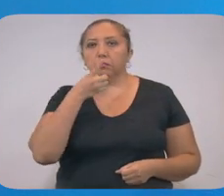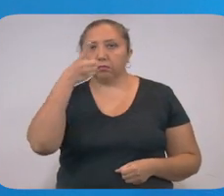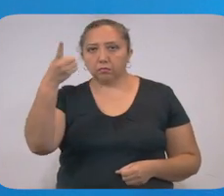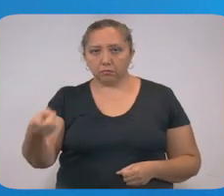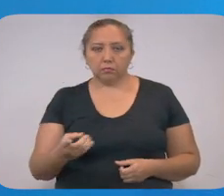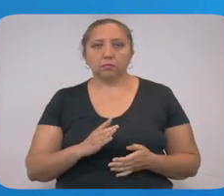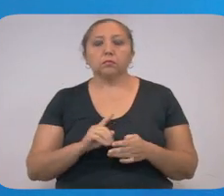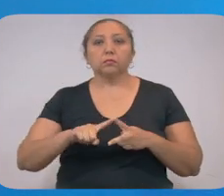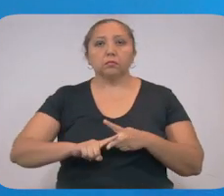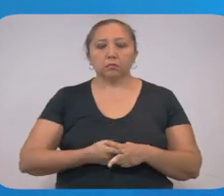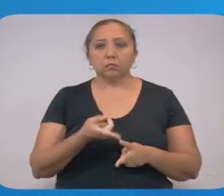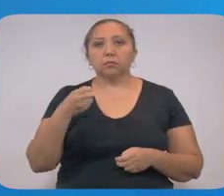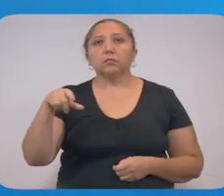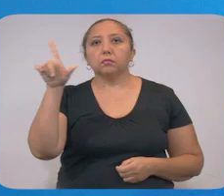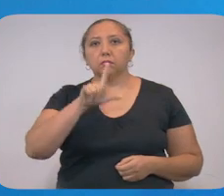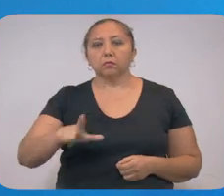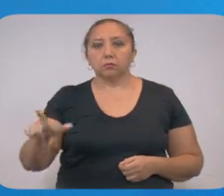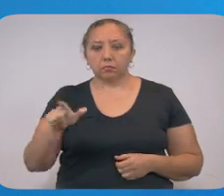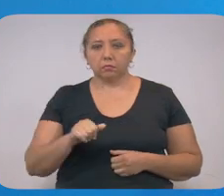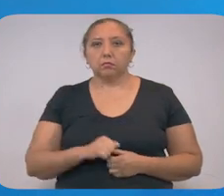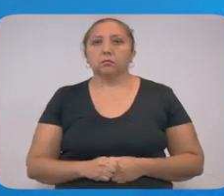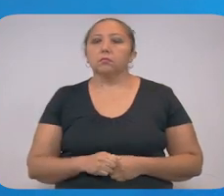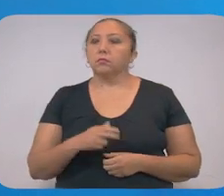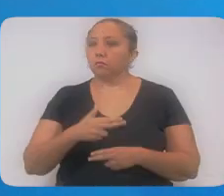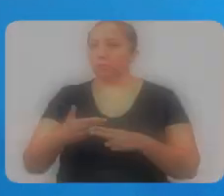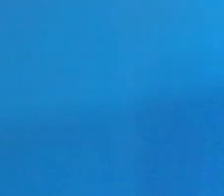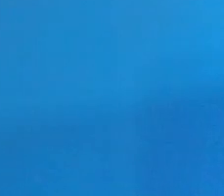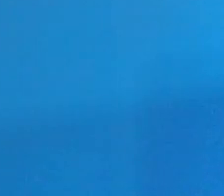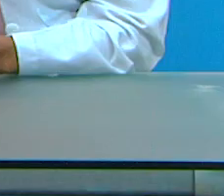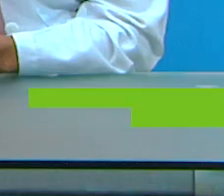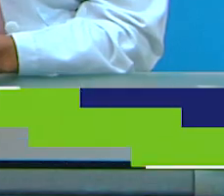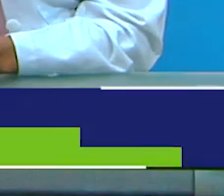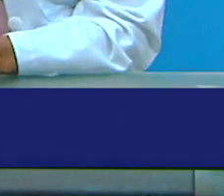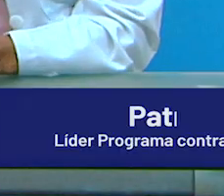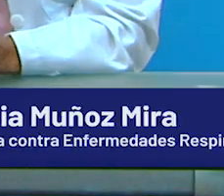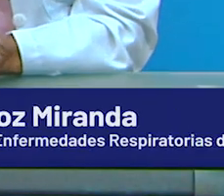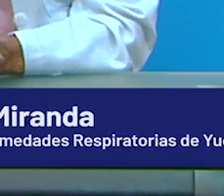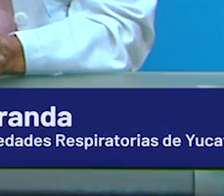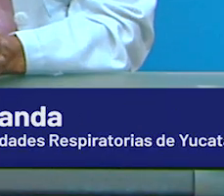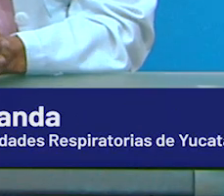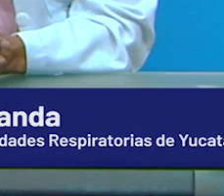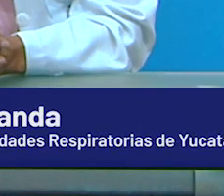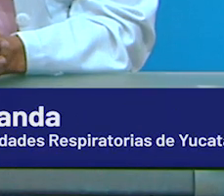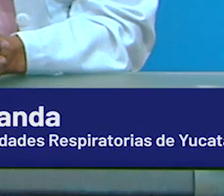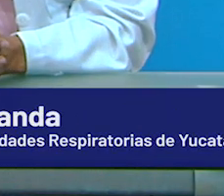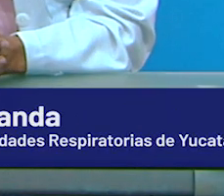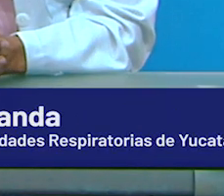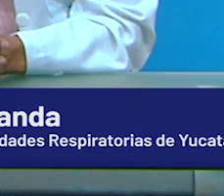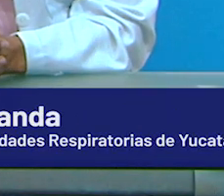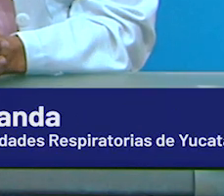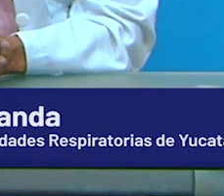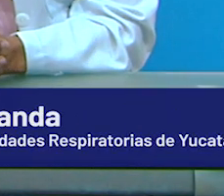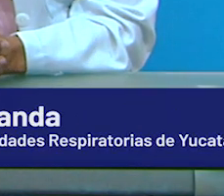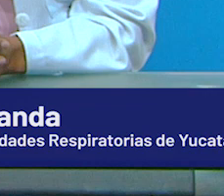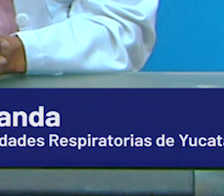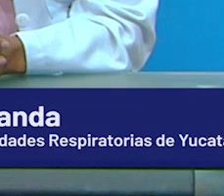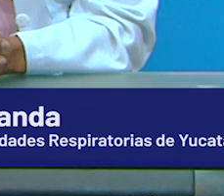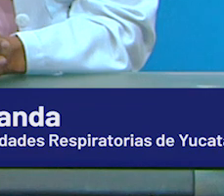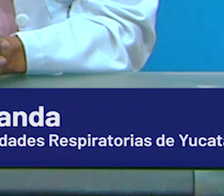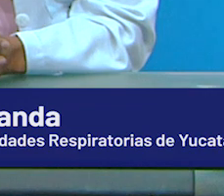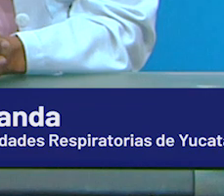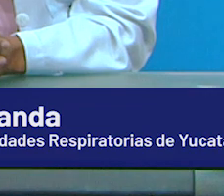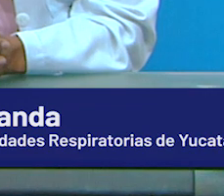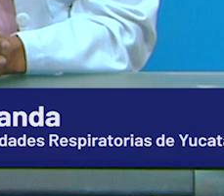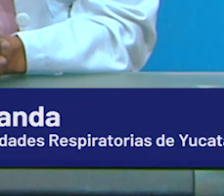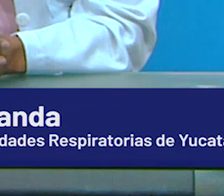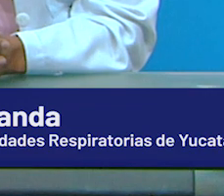marquen entrarán en vigor el lunes siguiente. Hasta aquí el reporte, doctor. Muchas gracias. Estaremos informando todos los días